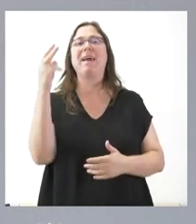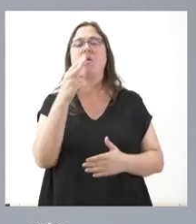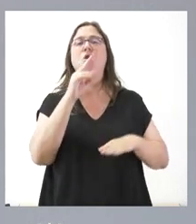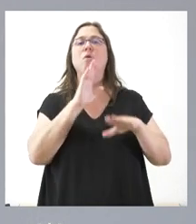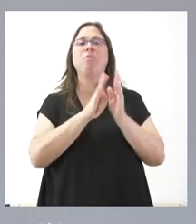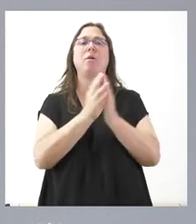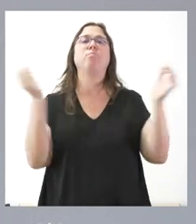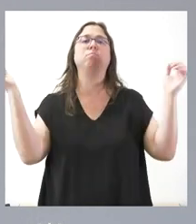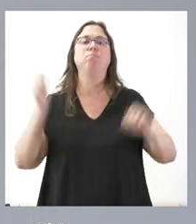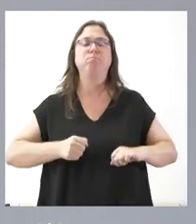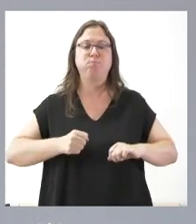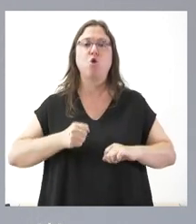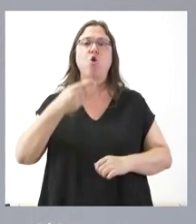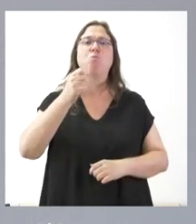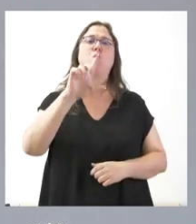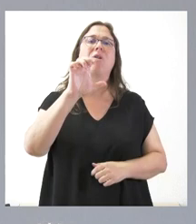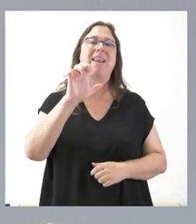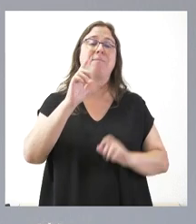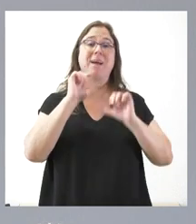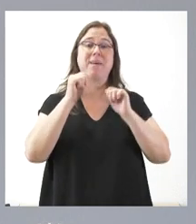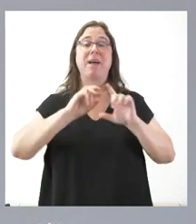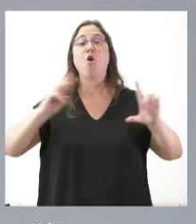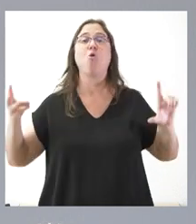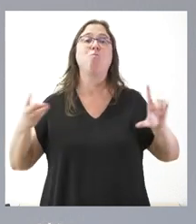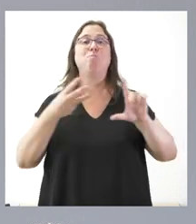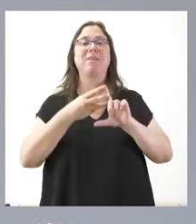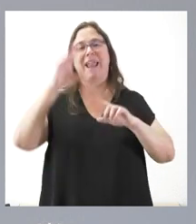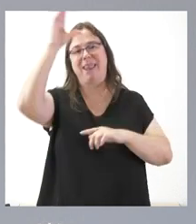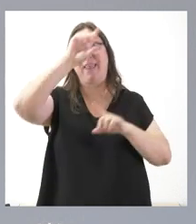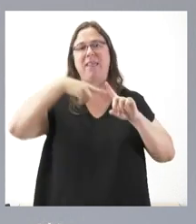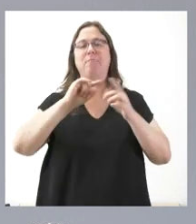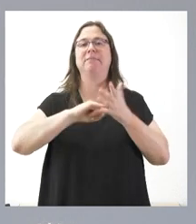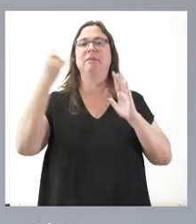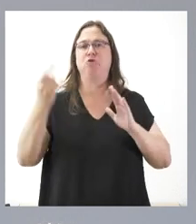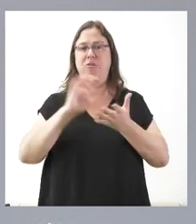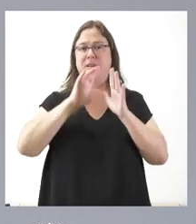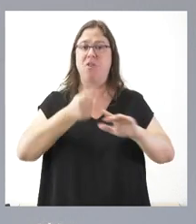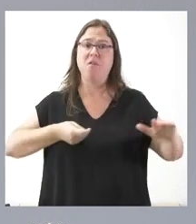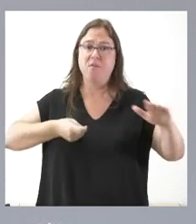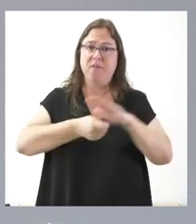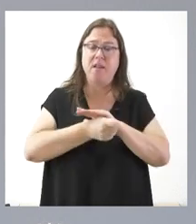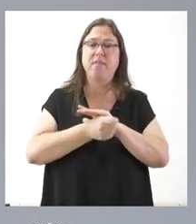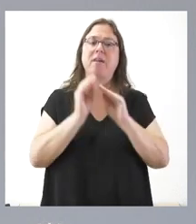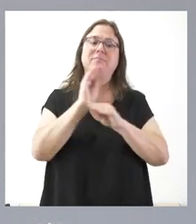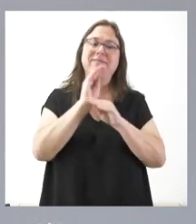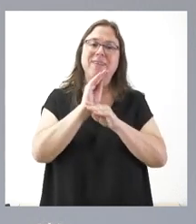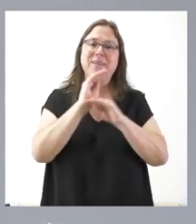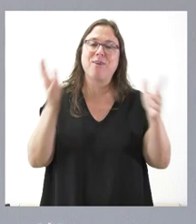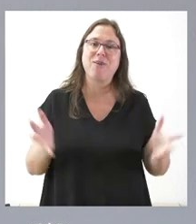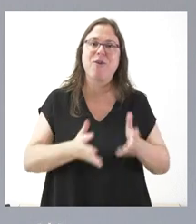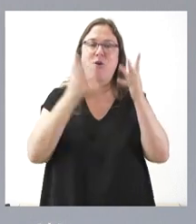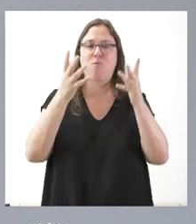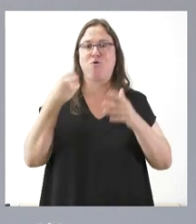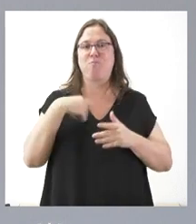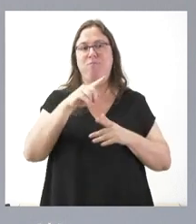consorcio Bucle para implementar el portal de la ciencia y la tecnología de Castilla y León, financiando actuaciones de mantenimiento e impulso de